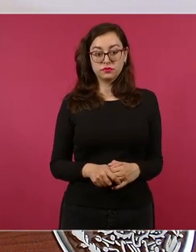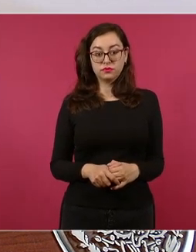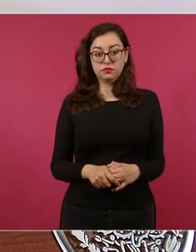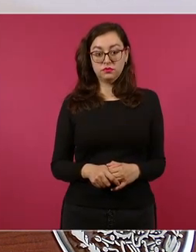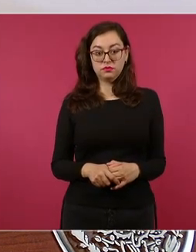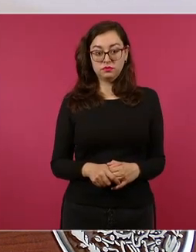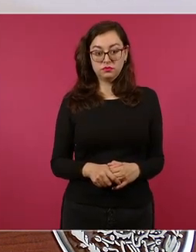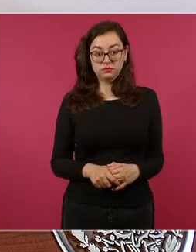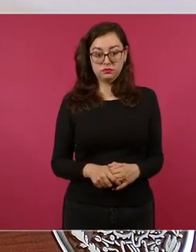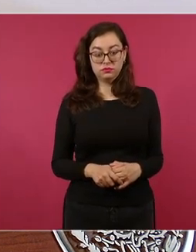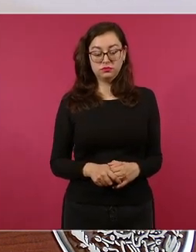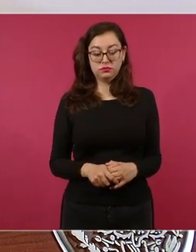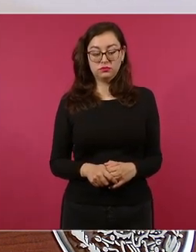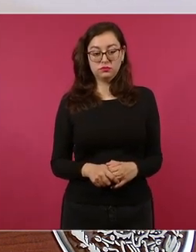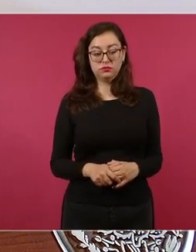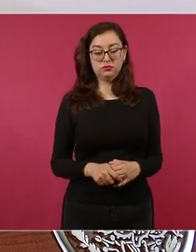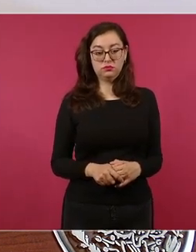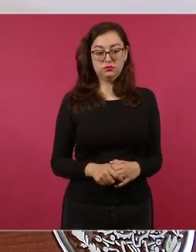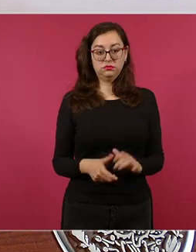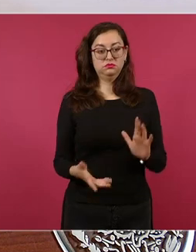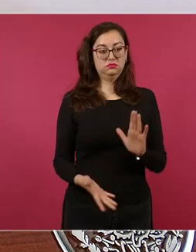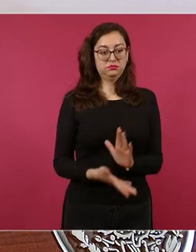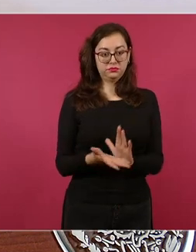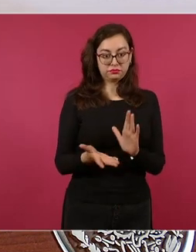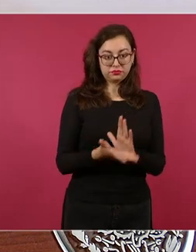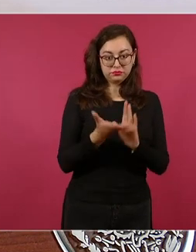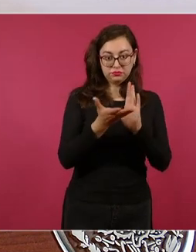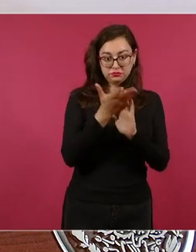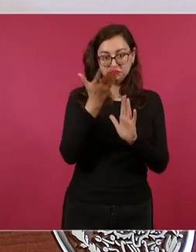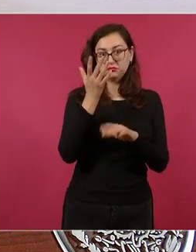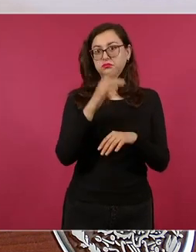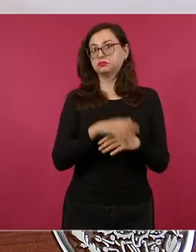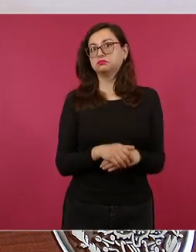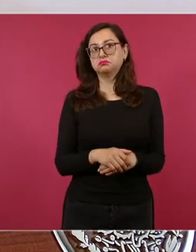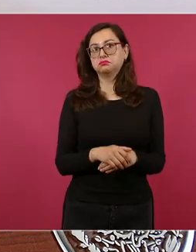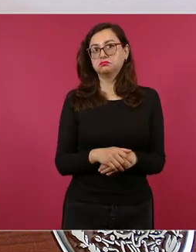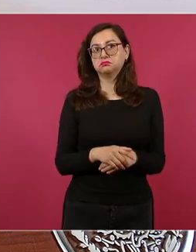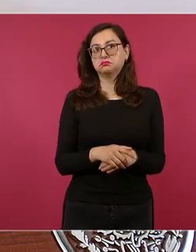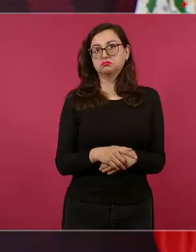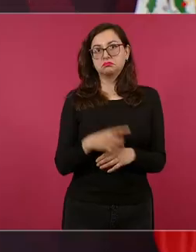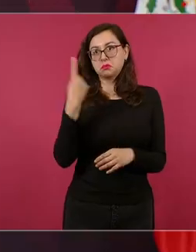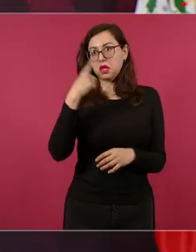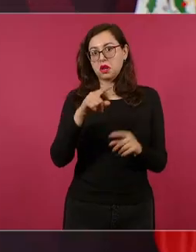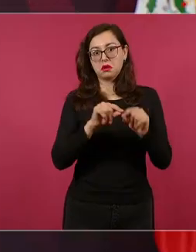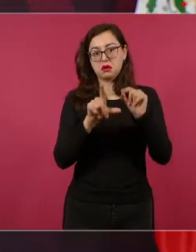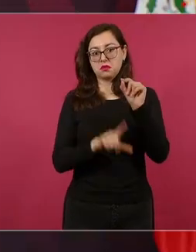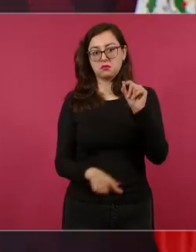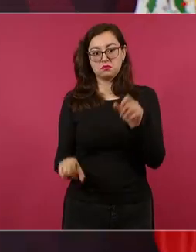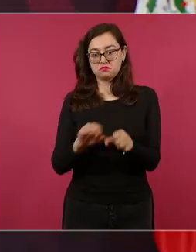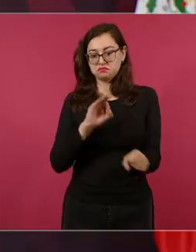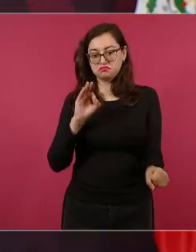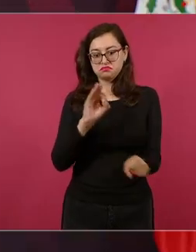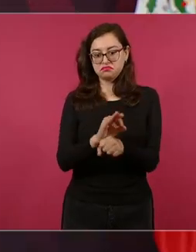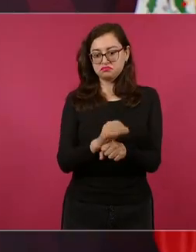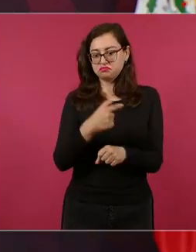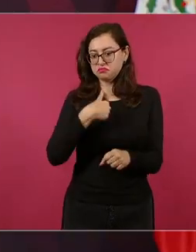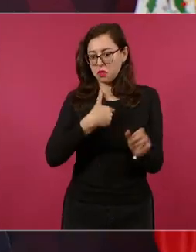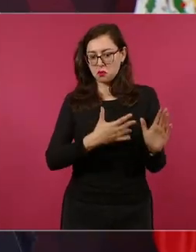en obras en beneficio de la gente lo que ofrecimos